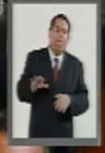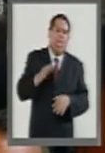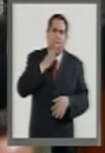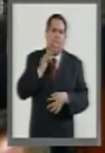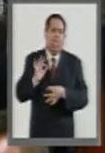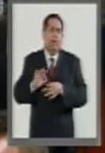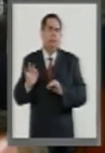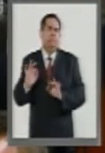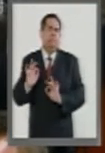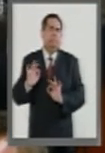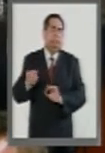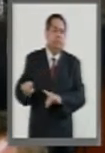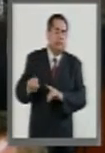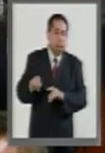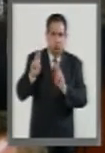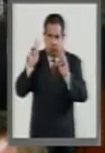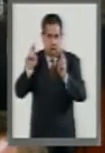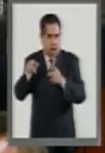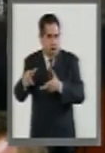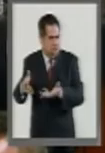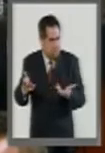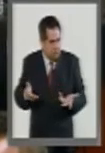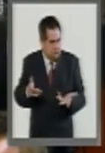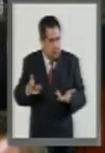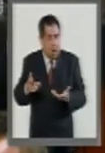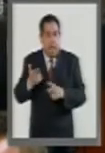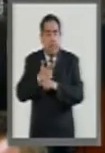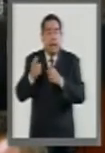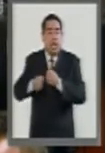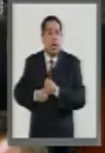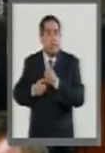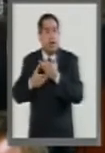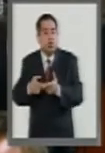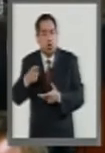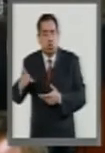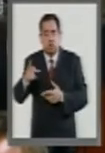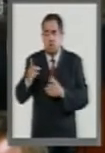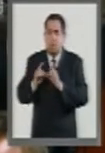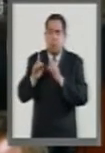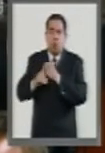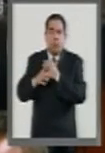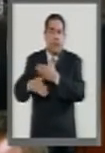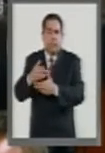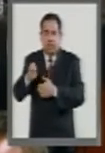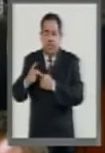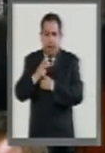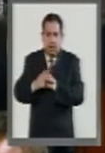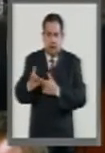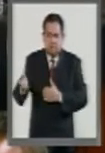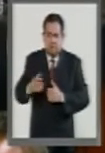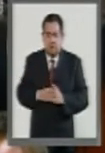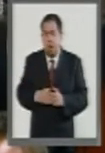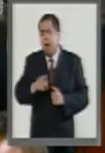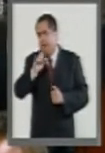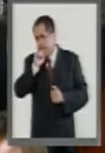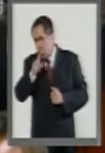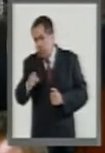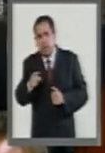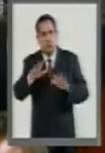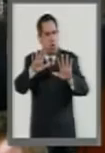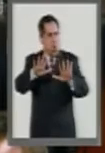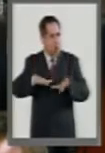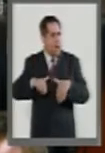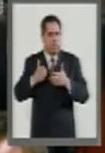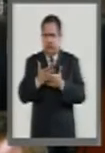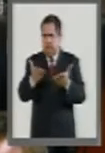importante y sentido como es el de la libertad de expresión y sus consecuencias en este país. Por lo mismo, a la Asamblea,